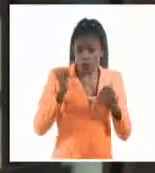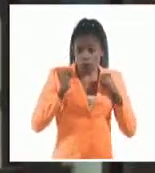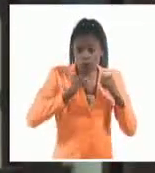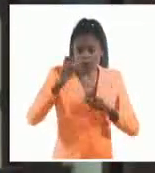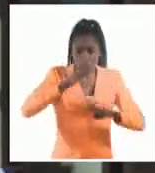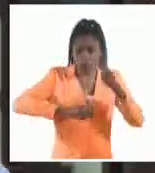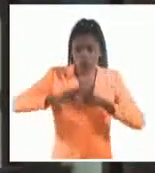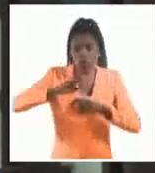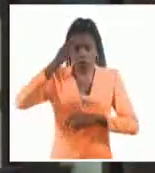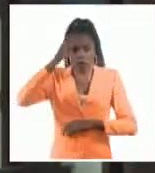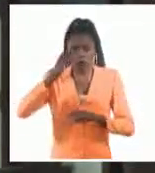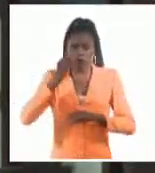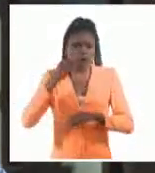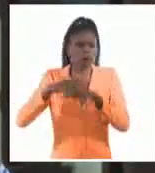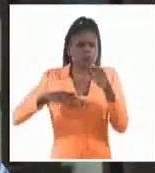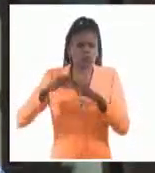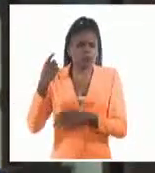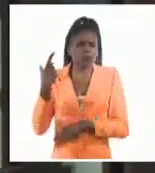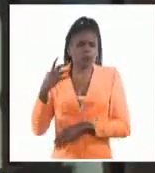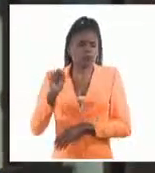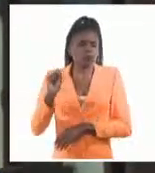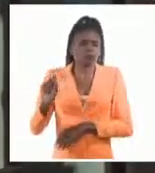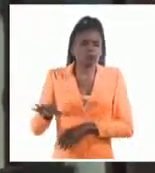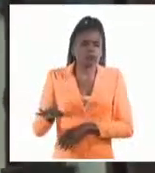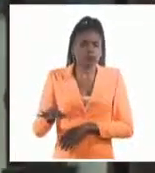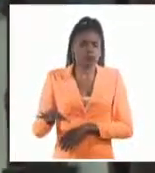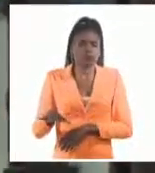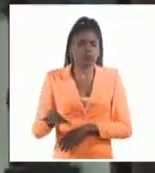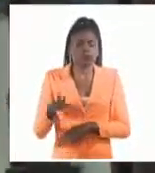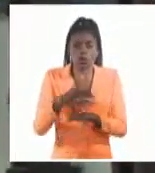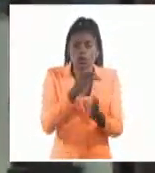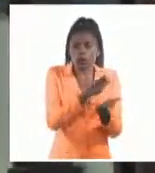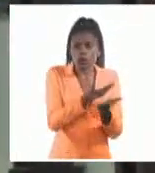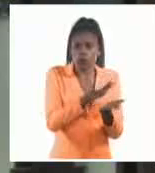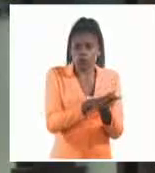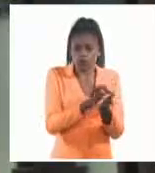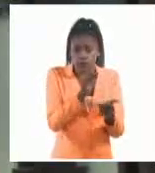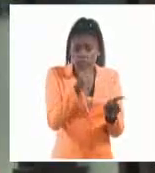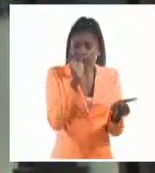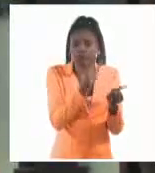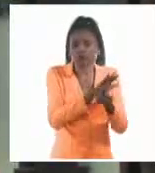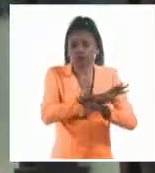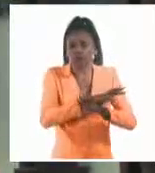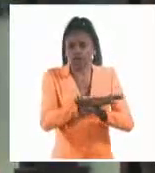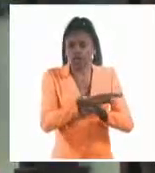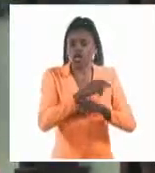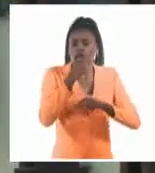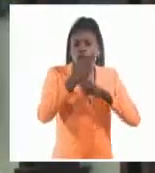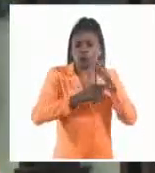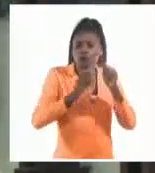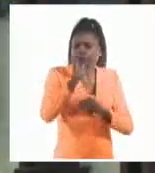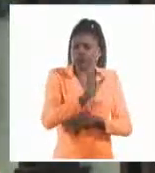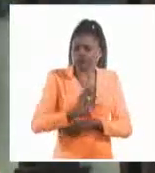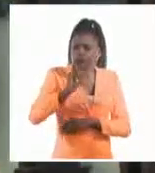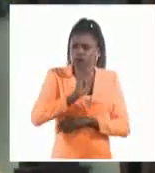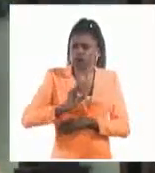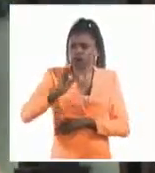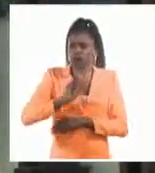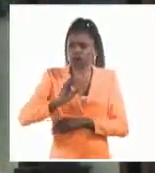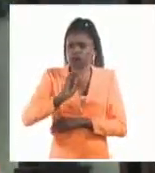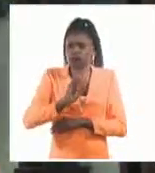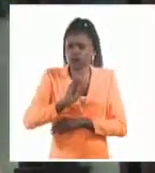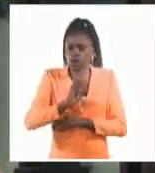de México, no tenía importancia que lo votara. Lo pasa es que Leida lo conservó, y así empieza a ordenarse lo que es una